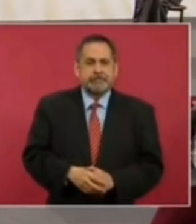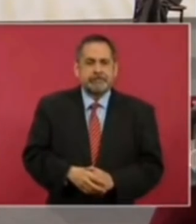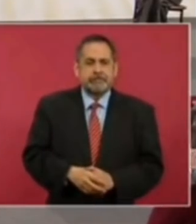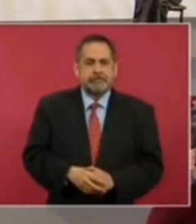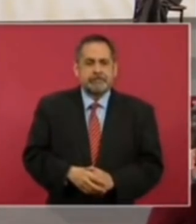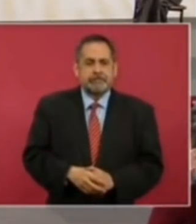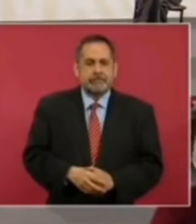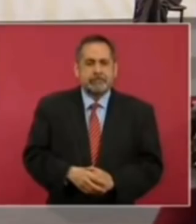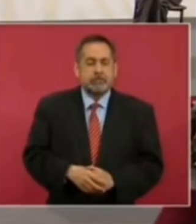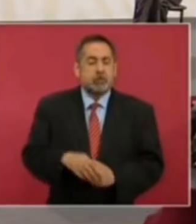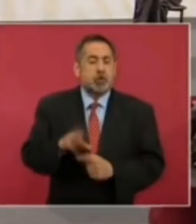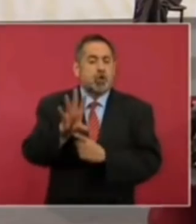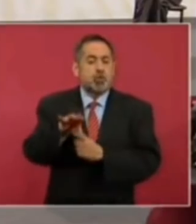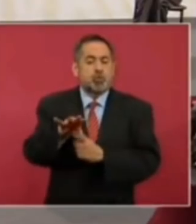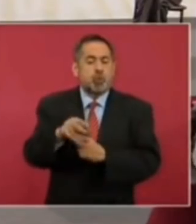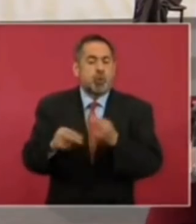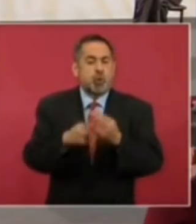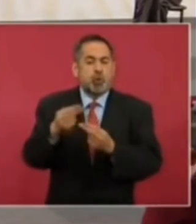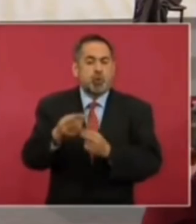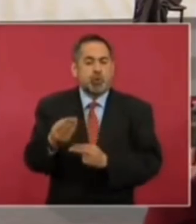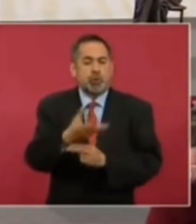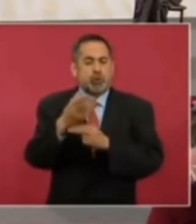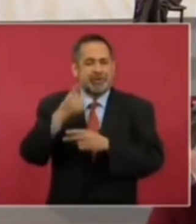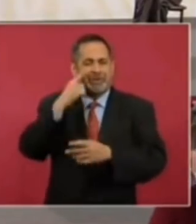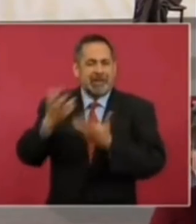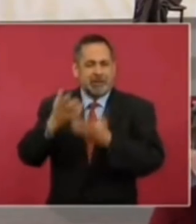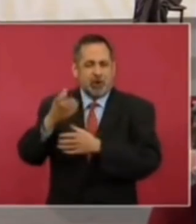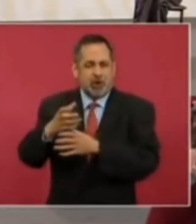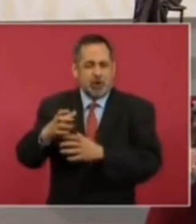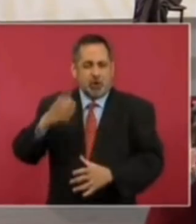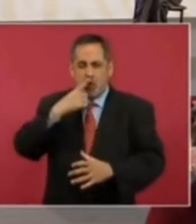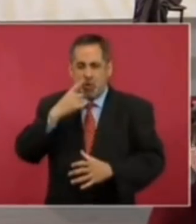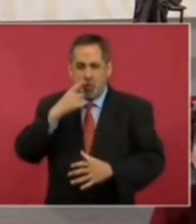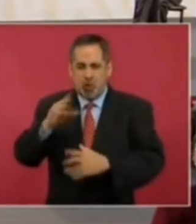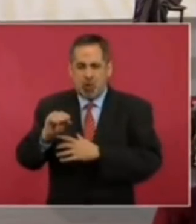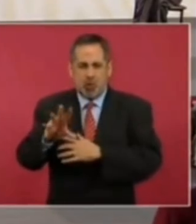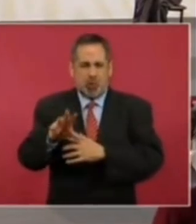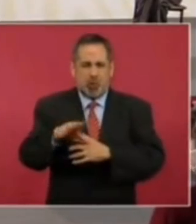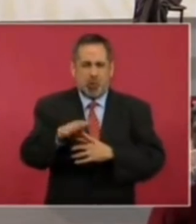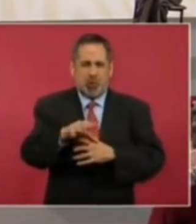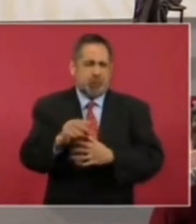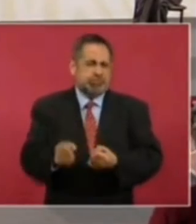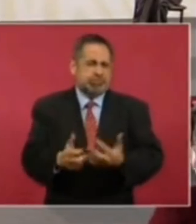Ese es humo de extintores para apagar el fuego.